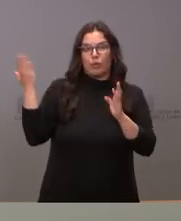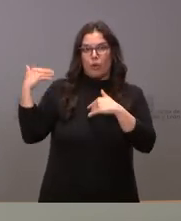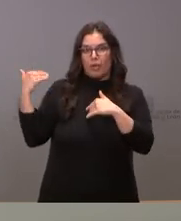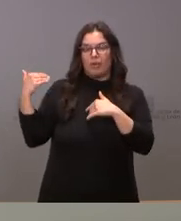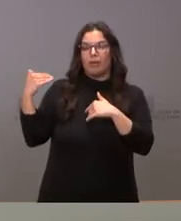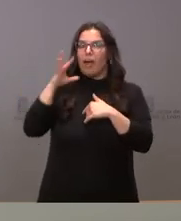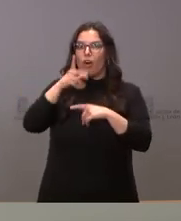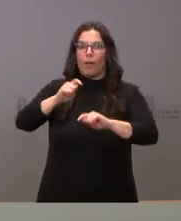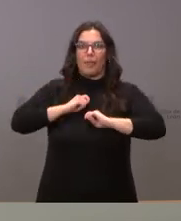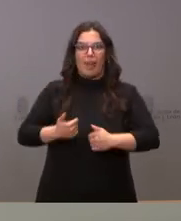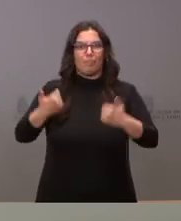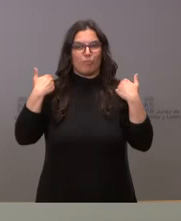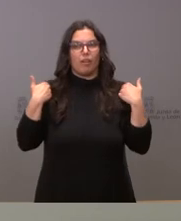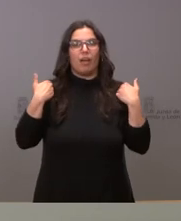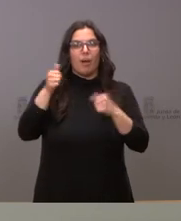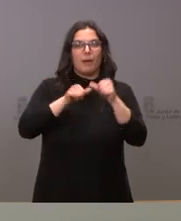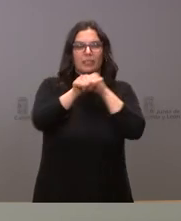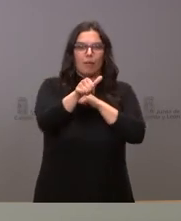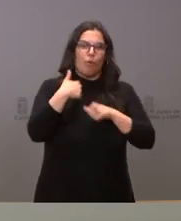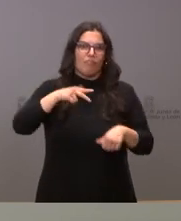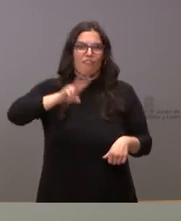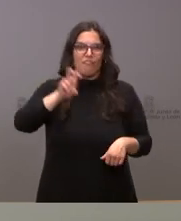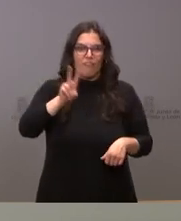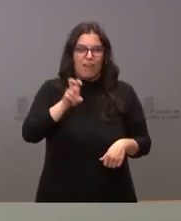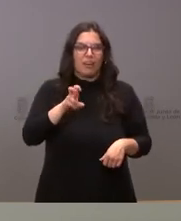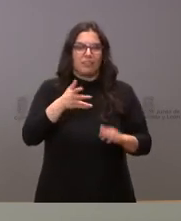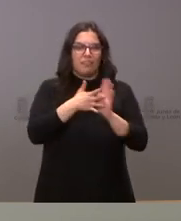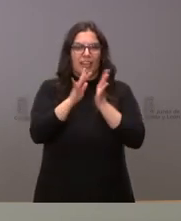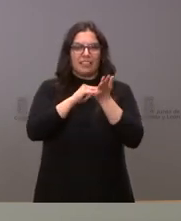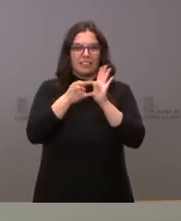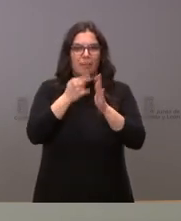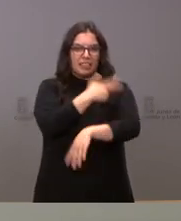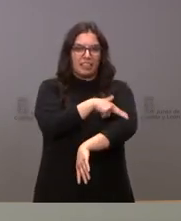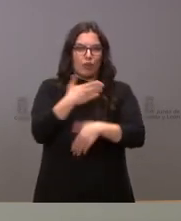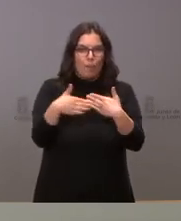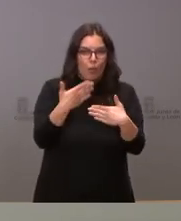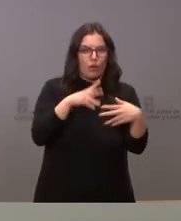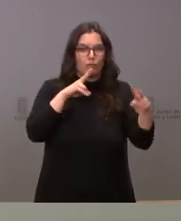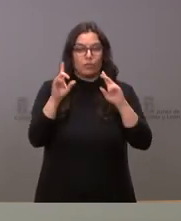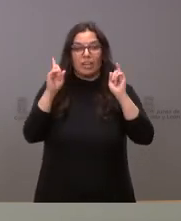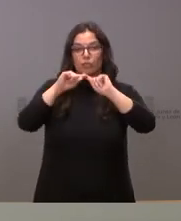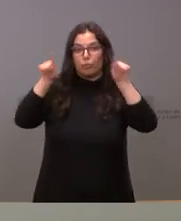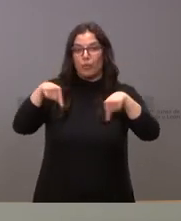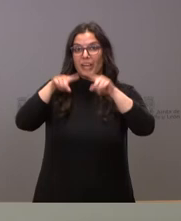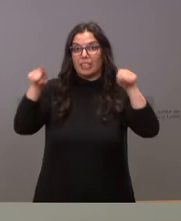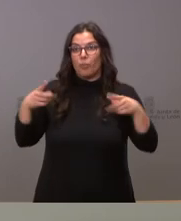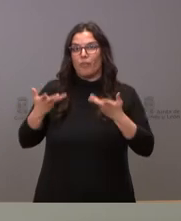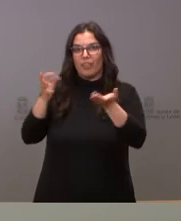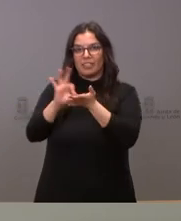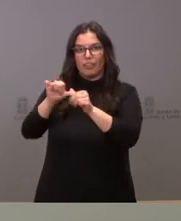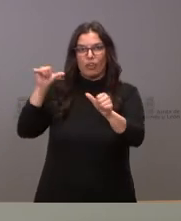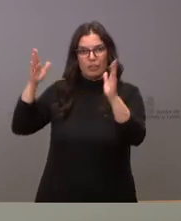unos sistemas sanitarios más modernos que dan más respuesta y en el caso de Segovia dando servicios que no existían hasta el momento